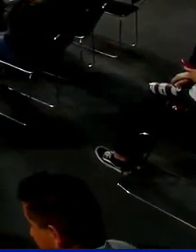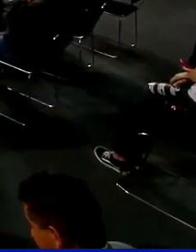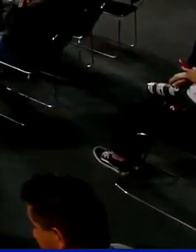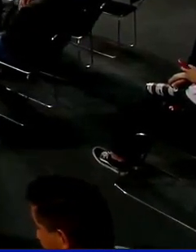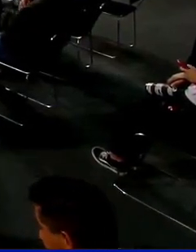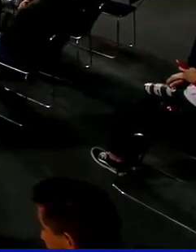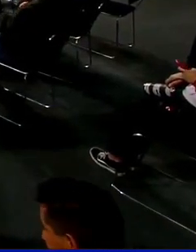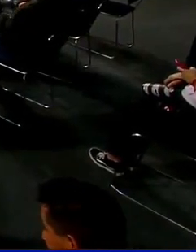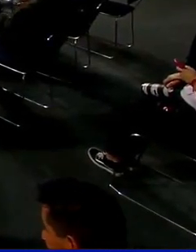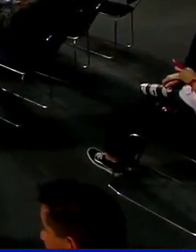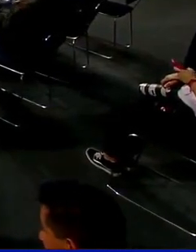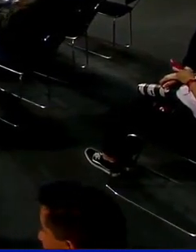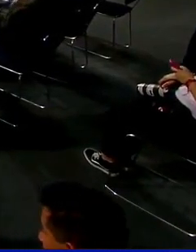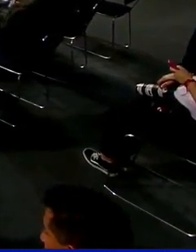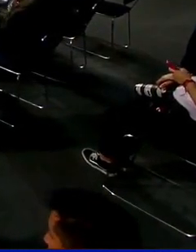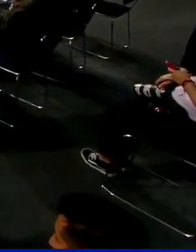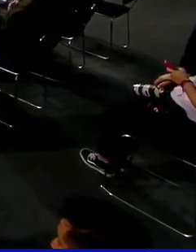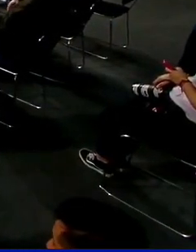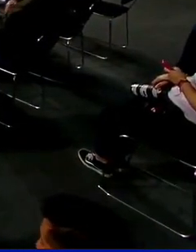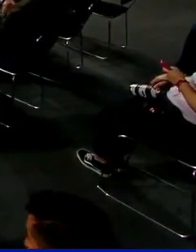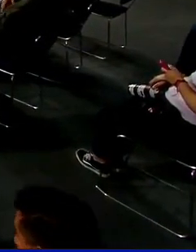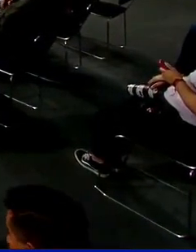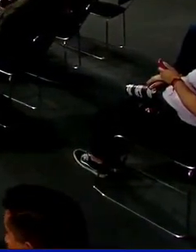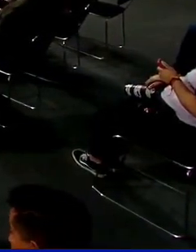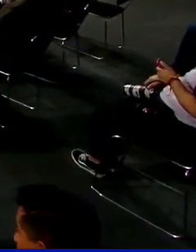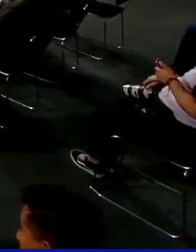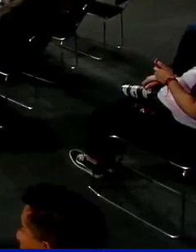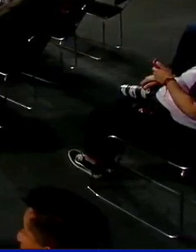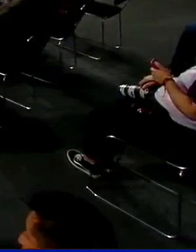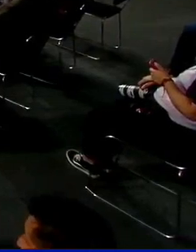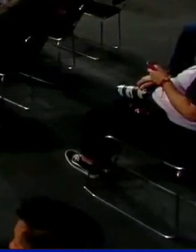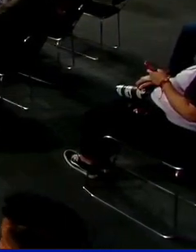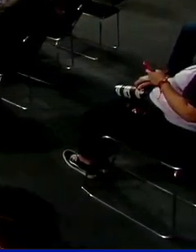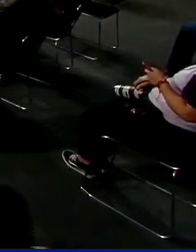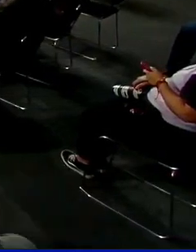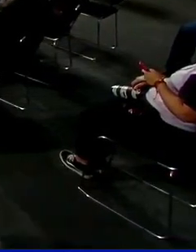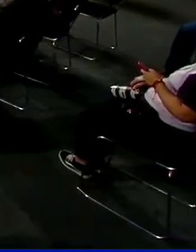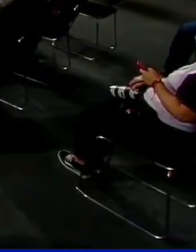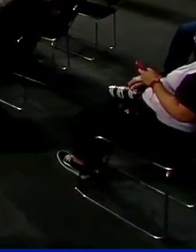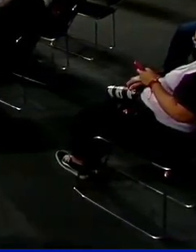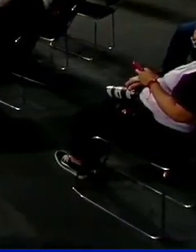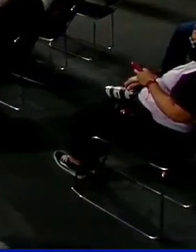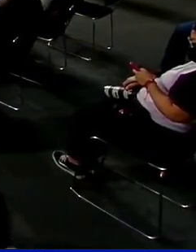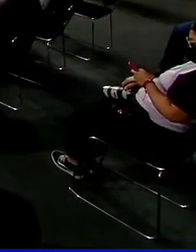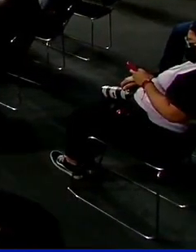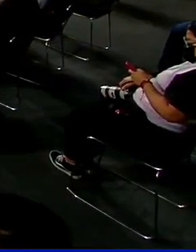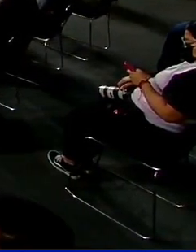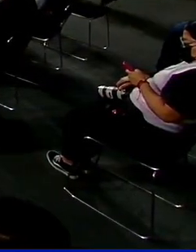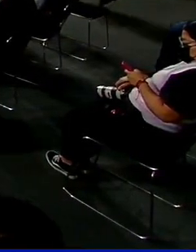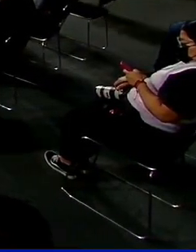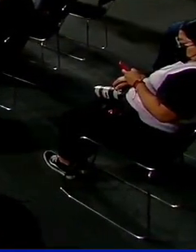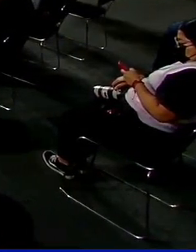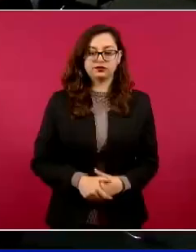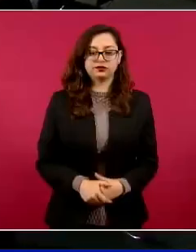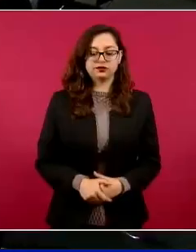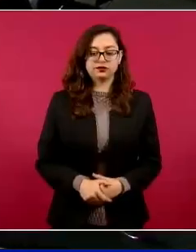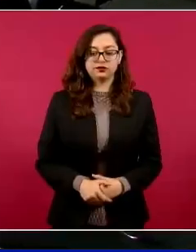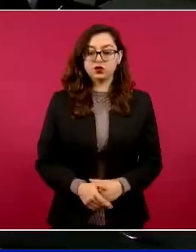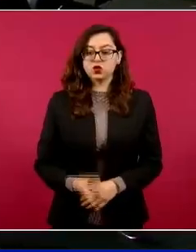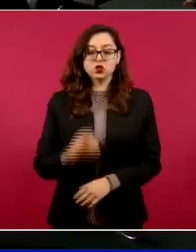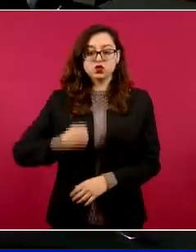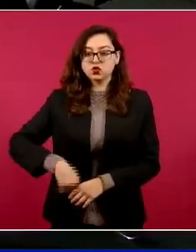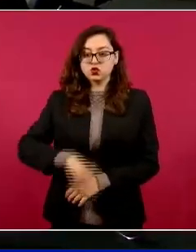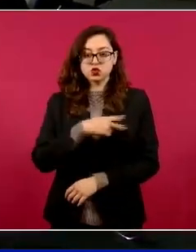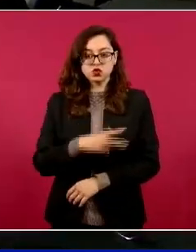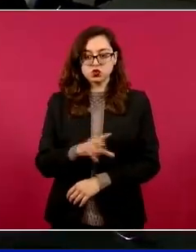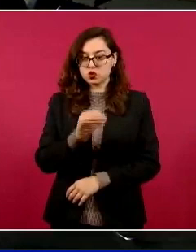agravios y desde luego de los crímenes de odio. Estamos